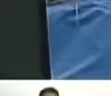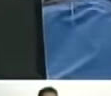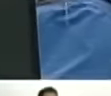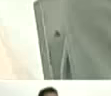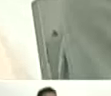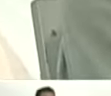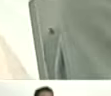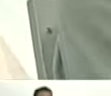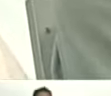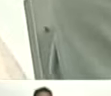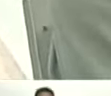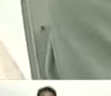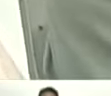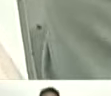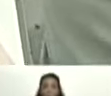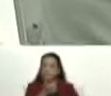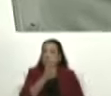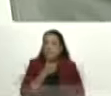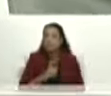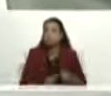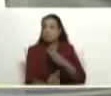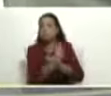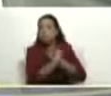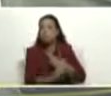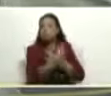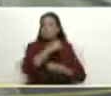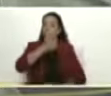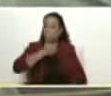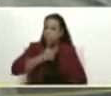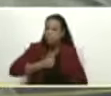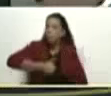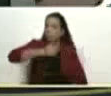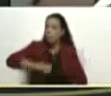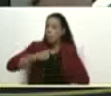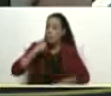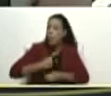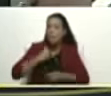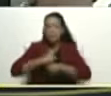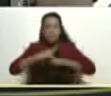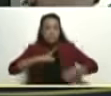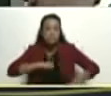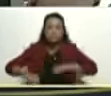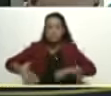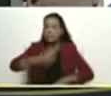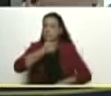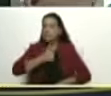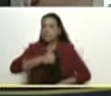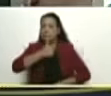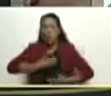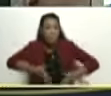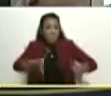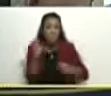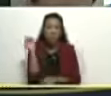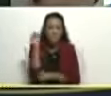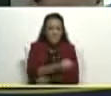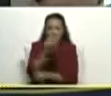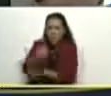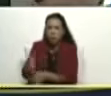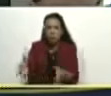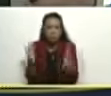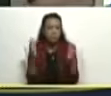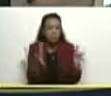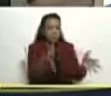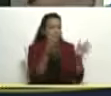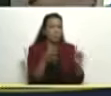resistimos, luchamos y en todas las coyunturas, vencemos, salimos